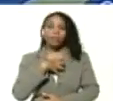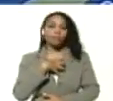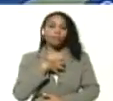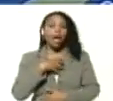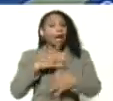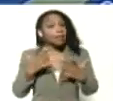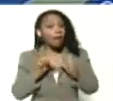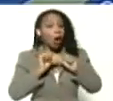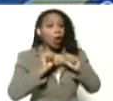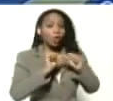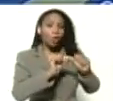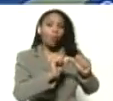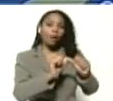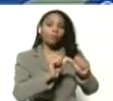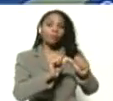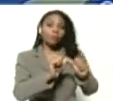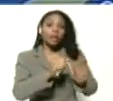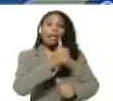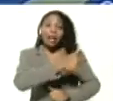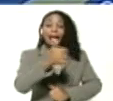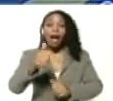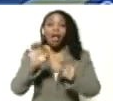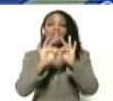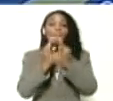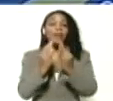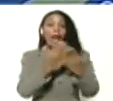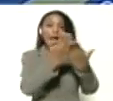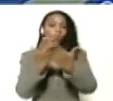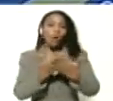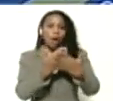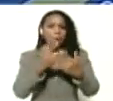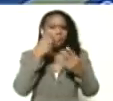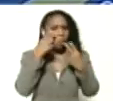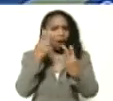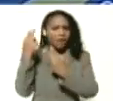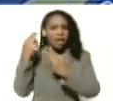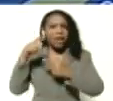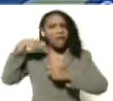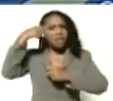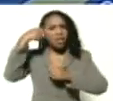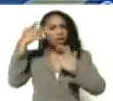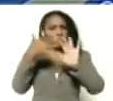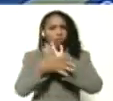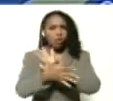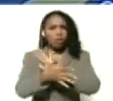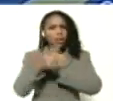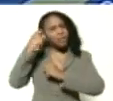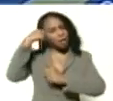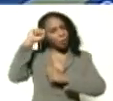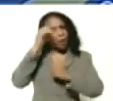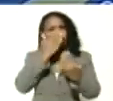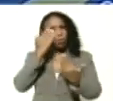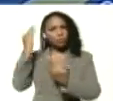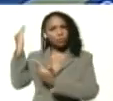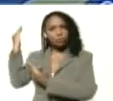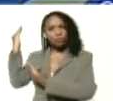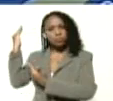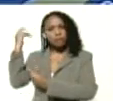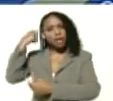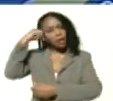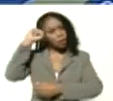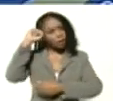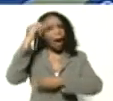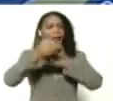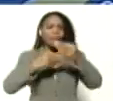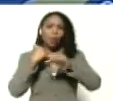vamos a continuar en cada familia una escuela. Vamos a ver un video de recuerdo. Recordar es hacer